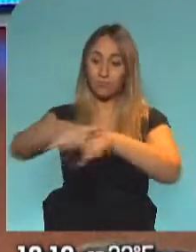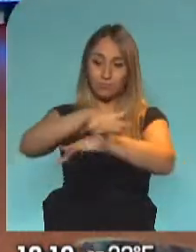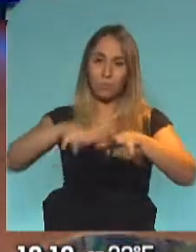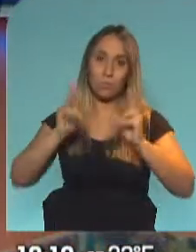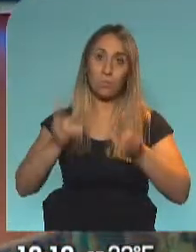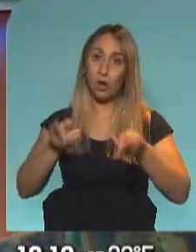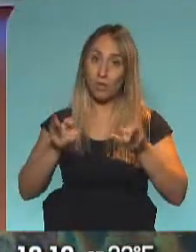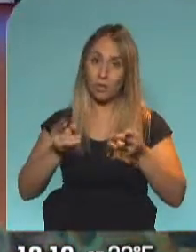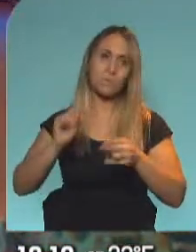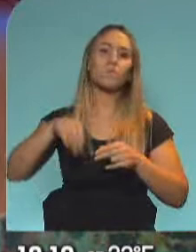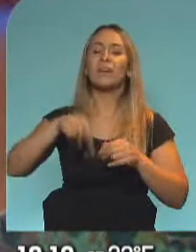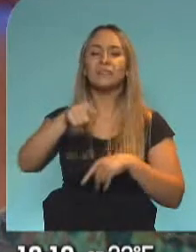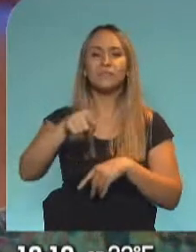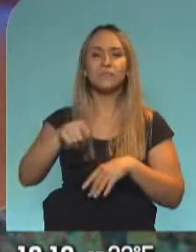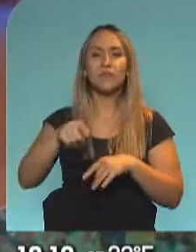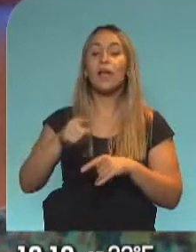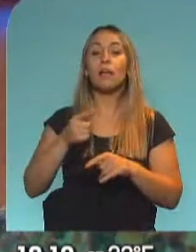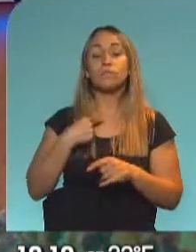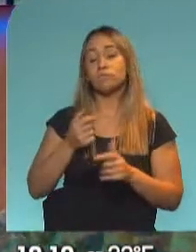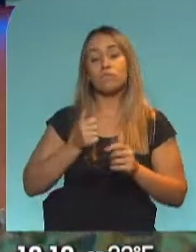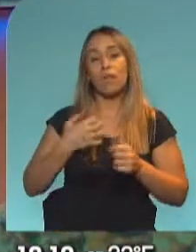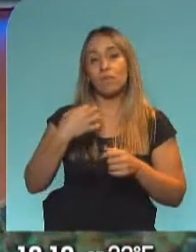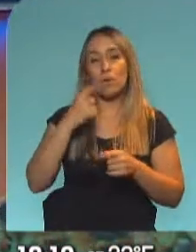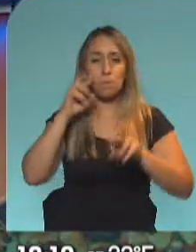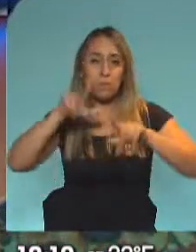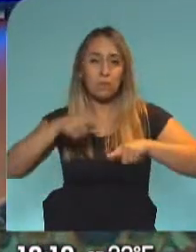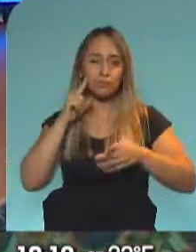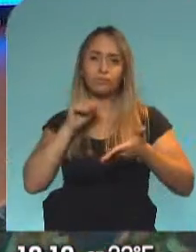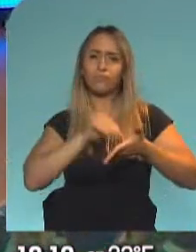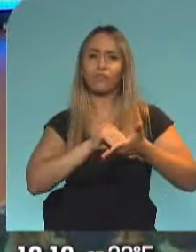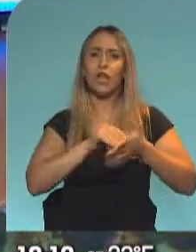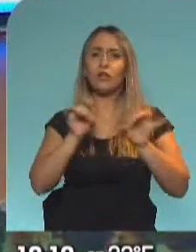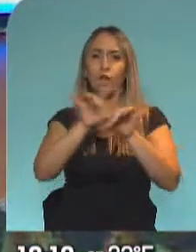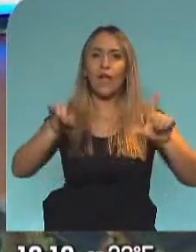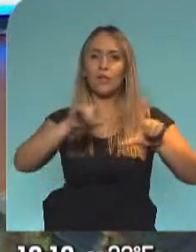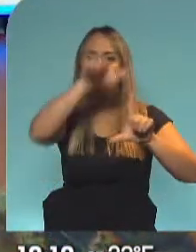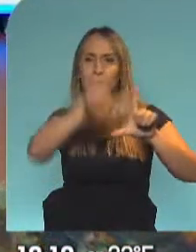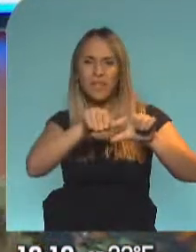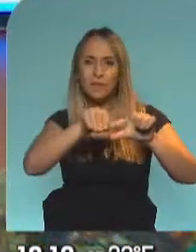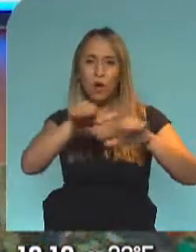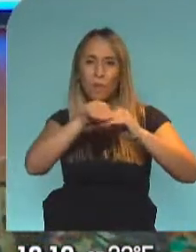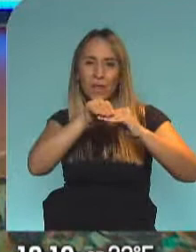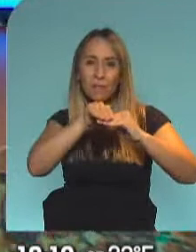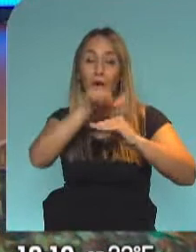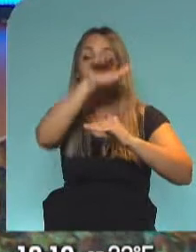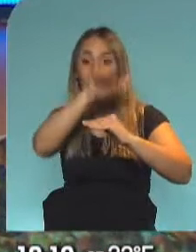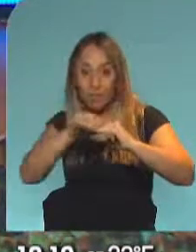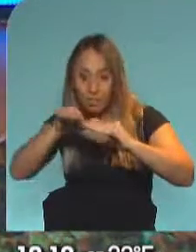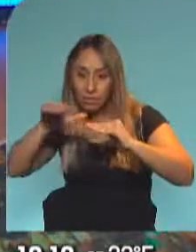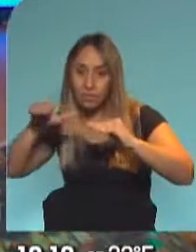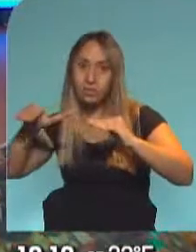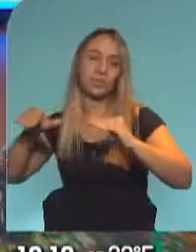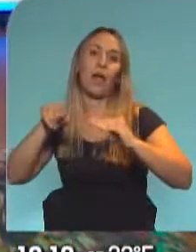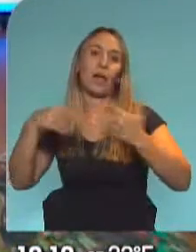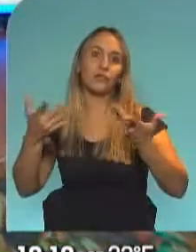Además, habrá un piso mínimo de contagios para excepciones solicitadas por los gobernadores. Estos son tres de los detalles más importantes,